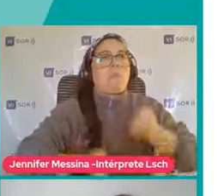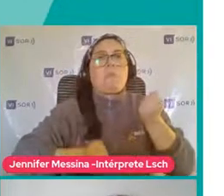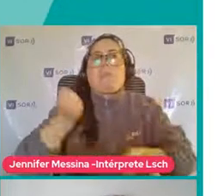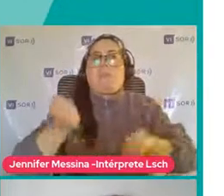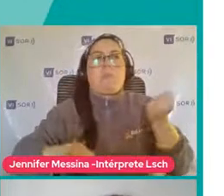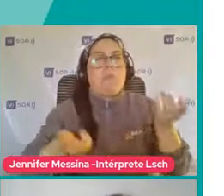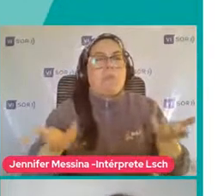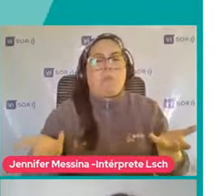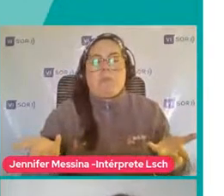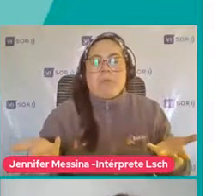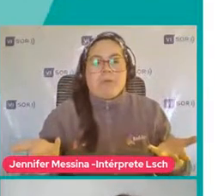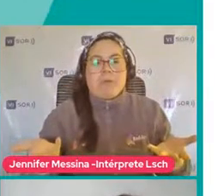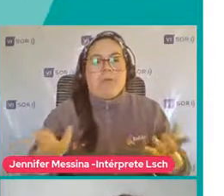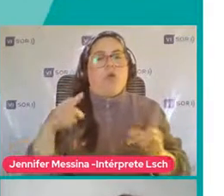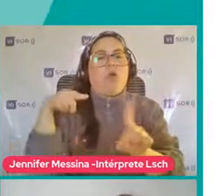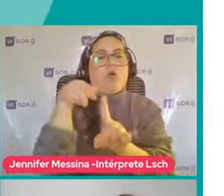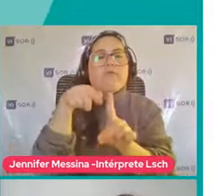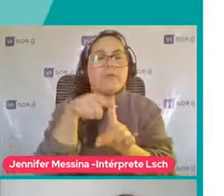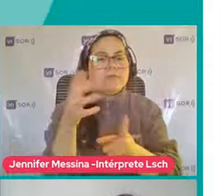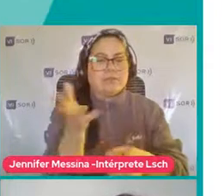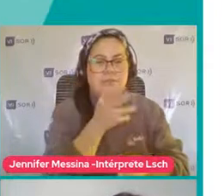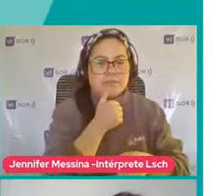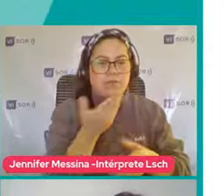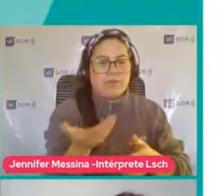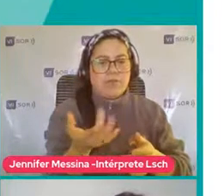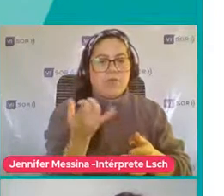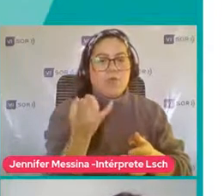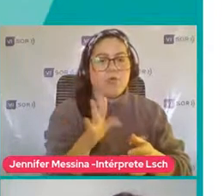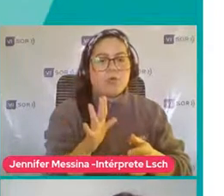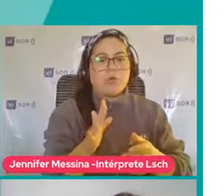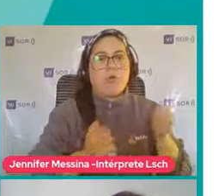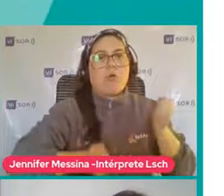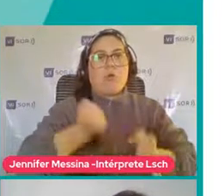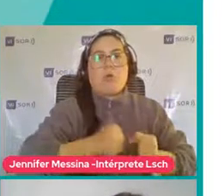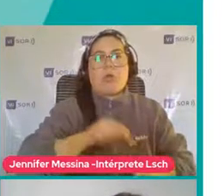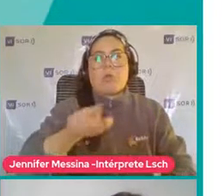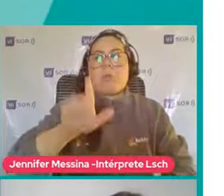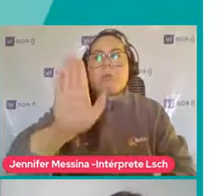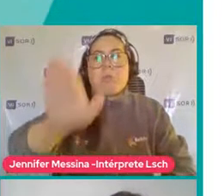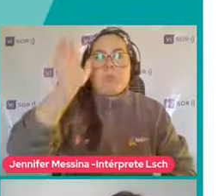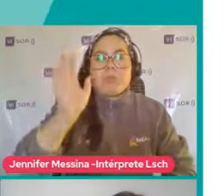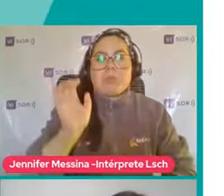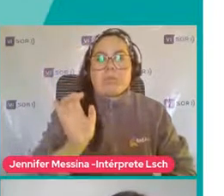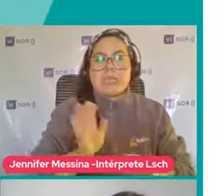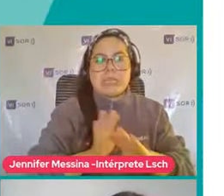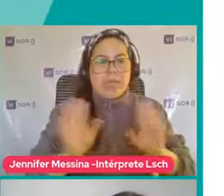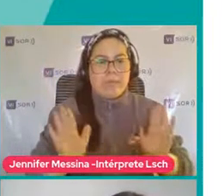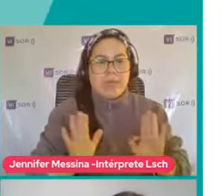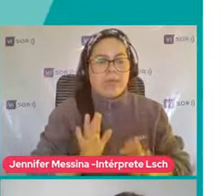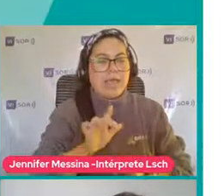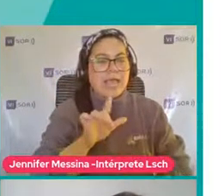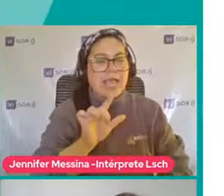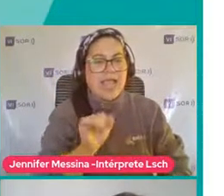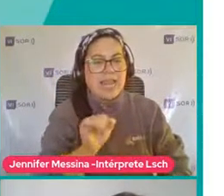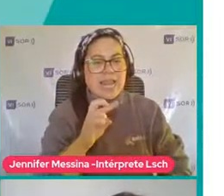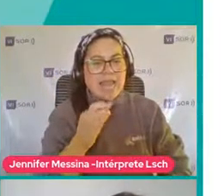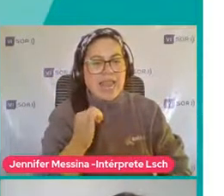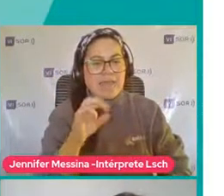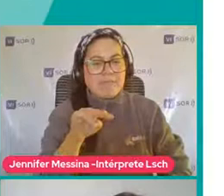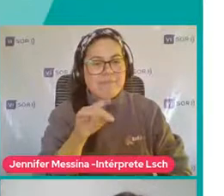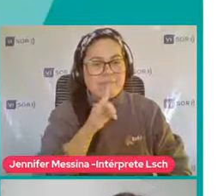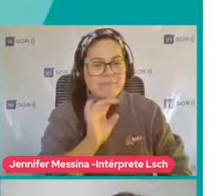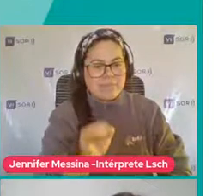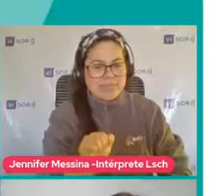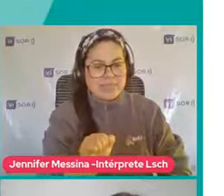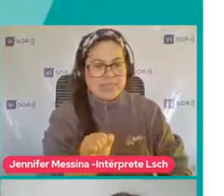ningún objetivo Solo sabe Que tiene que pintar Al otro Pero él no está Participando del juego Porque no entiende